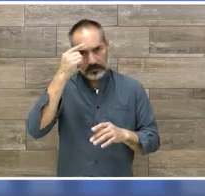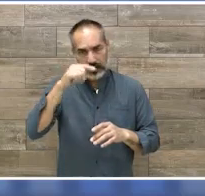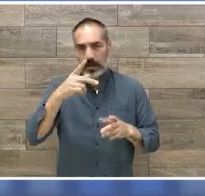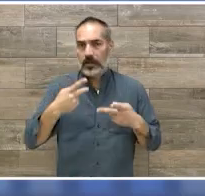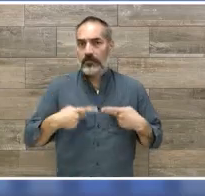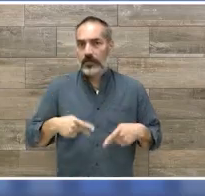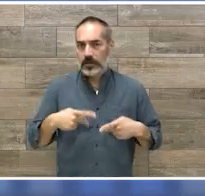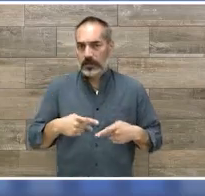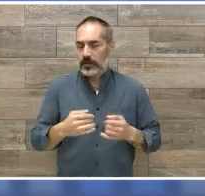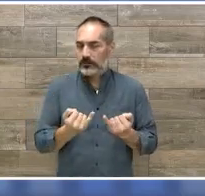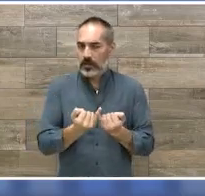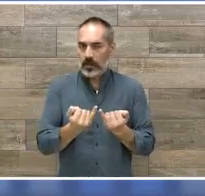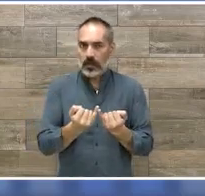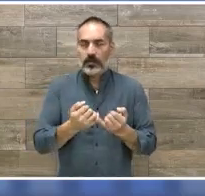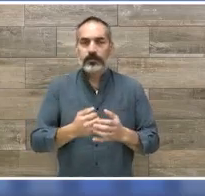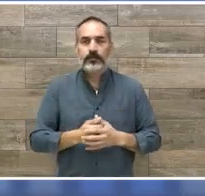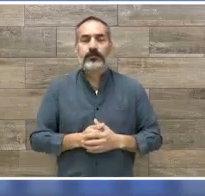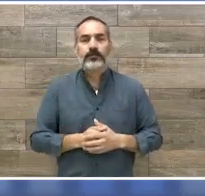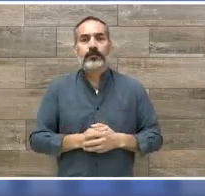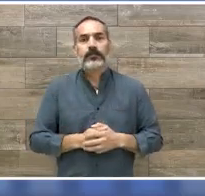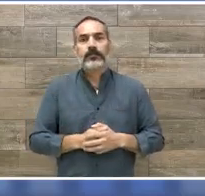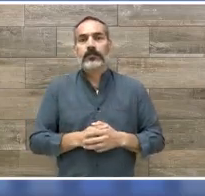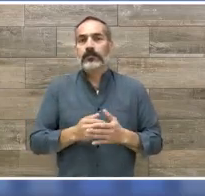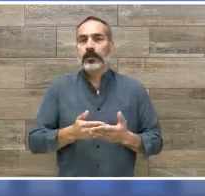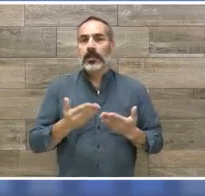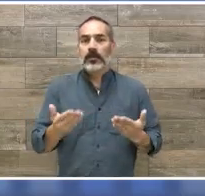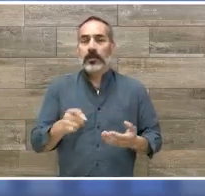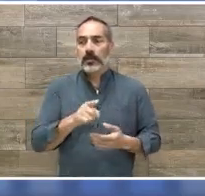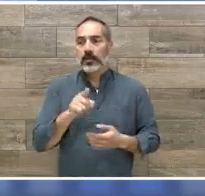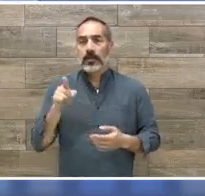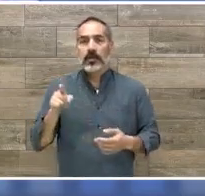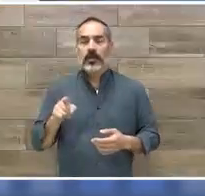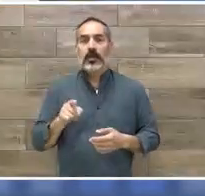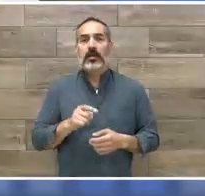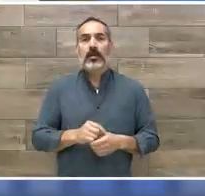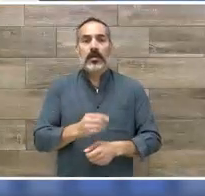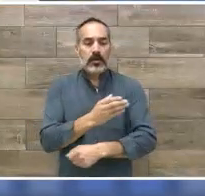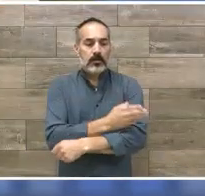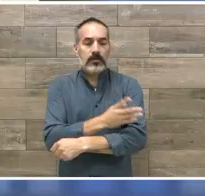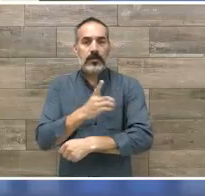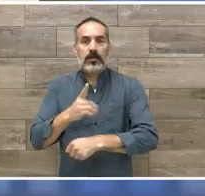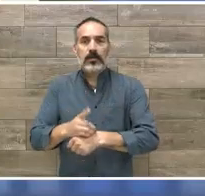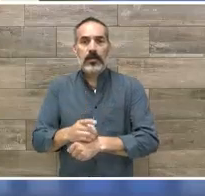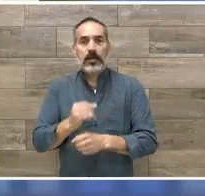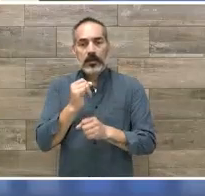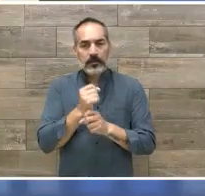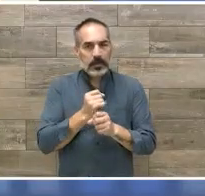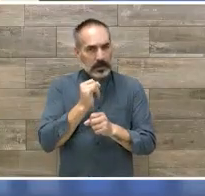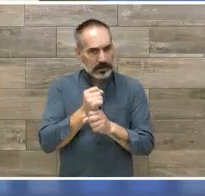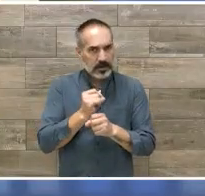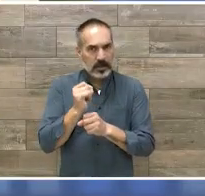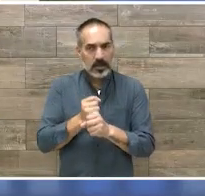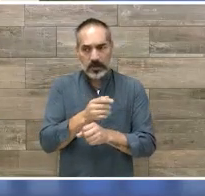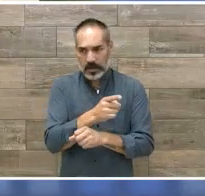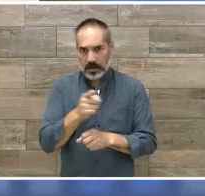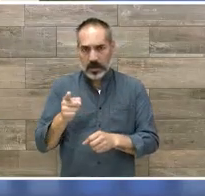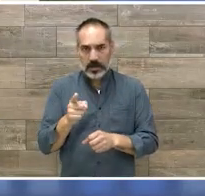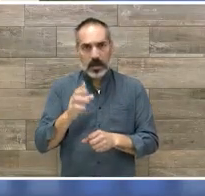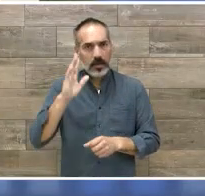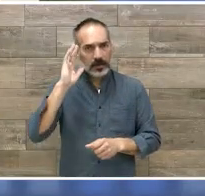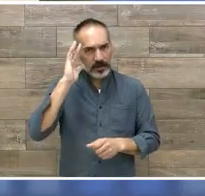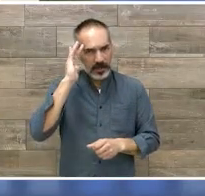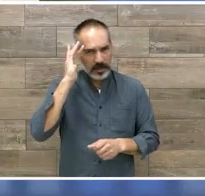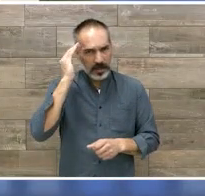de Ciencias y Humanidades. Actualmente coordinadora e investigadora titular de la maestría en neurorehabilitación